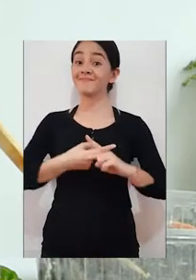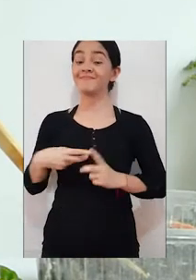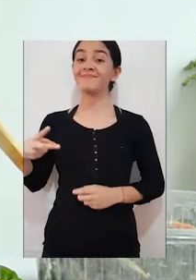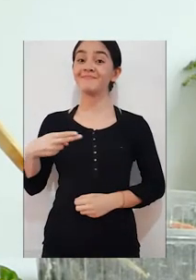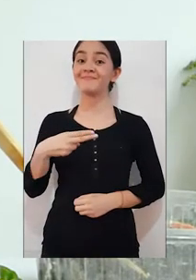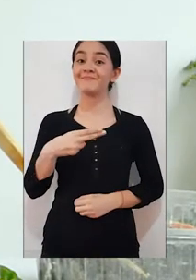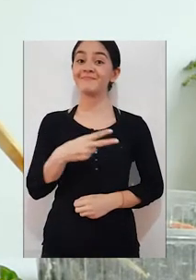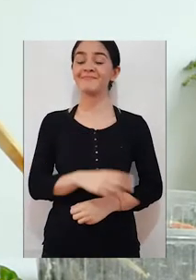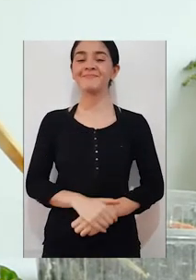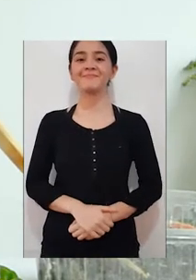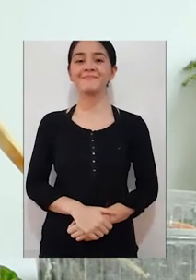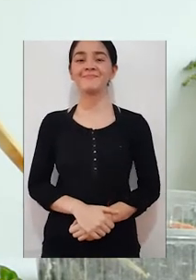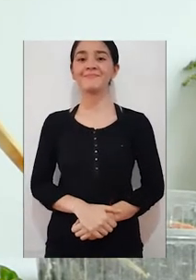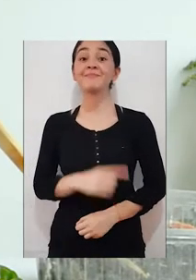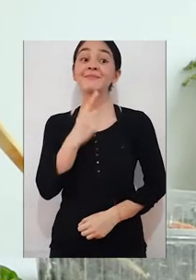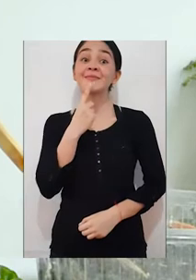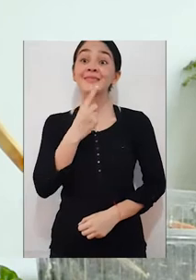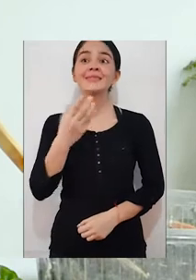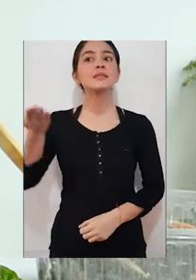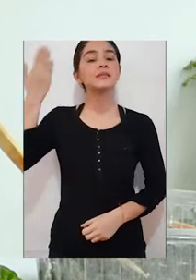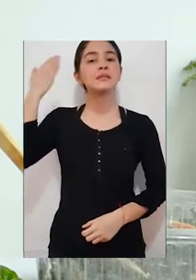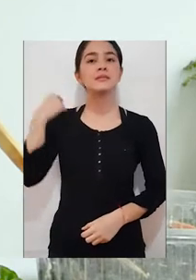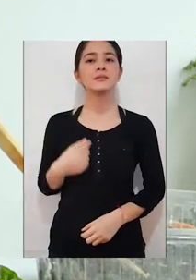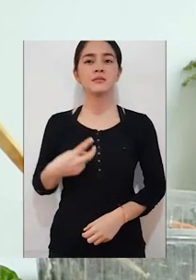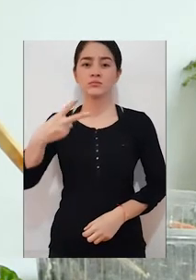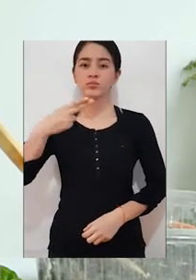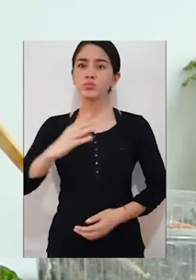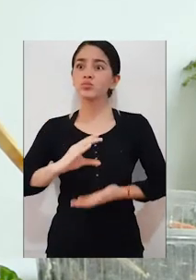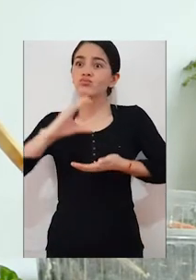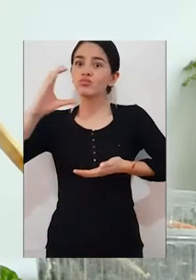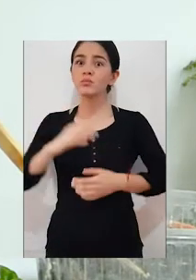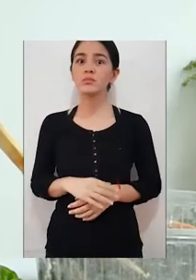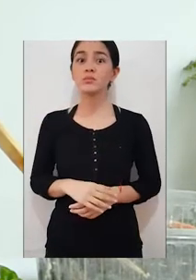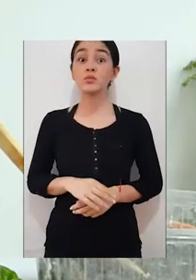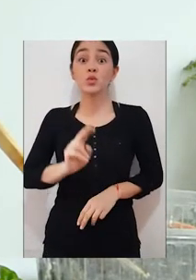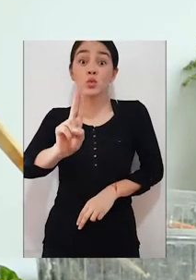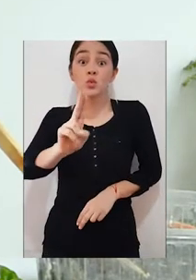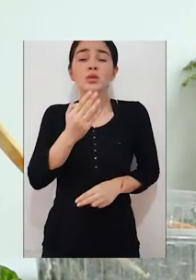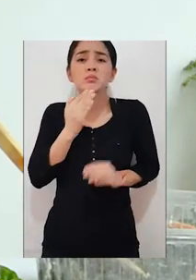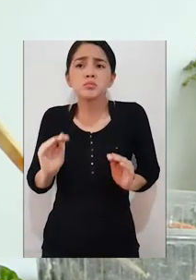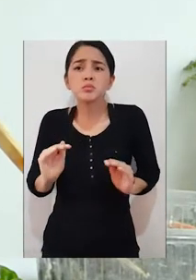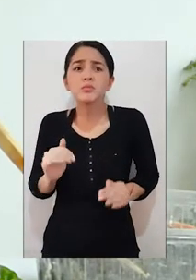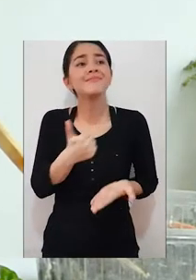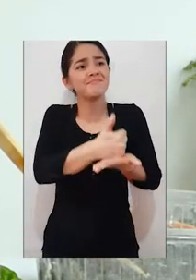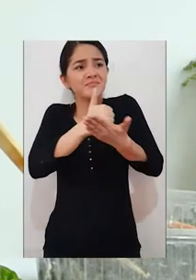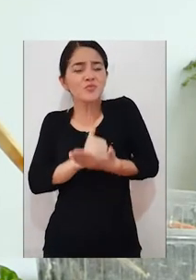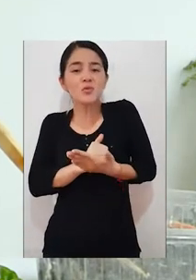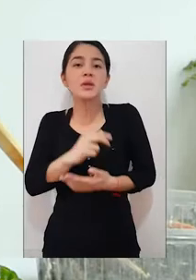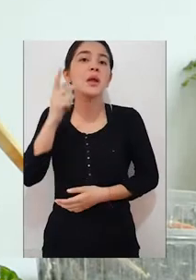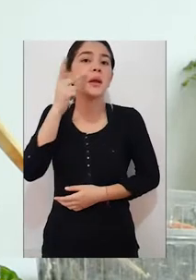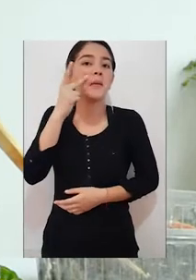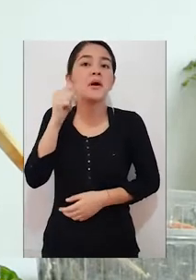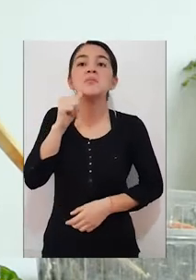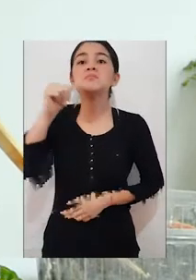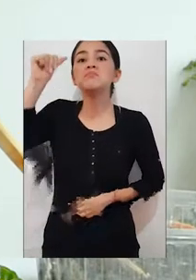Como les dije anteriormente, si sus tijeras son muy grandes o ustedes están muy pequeños, pídenle ayuda a sus papás o a un